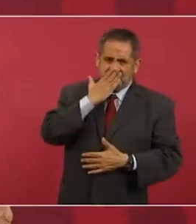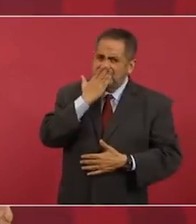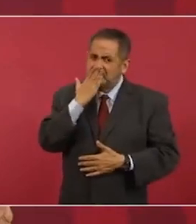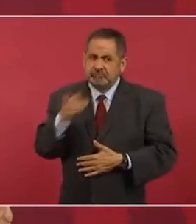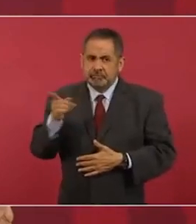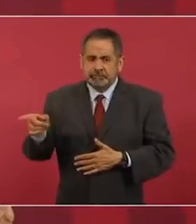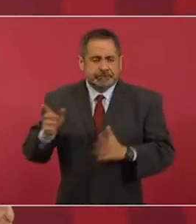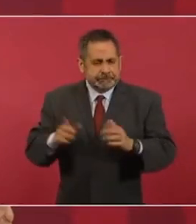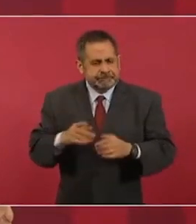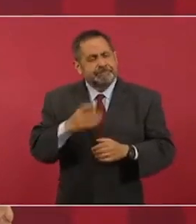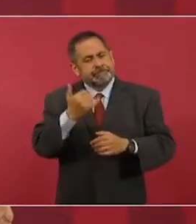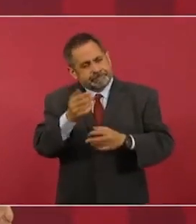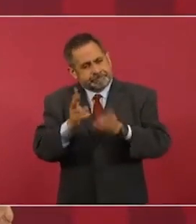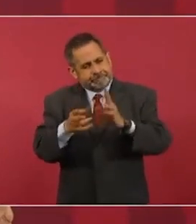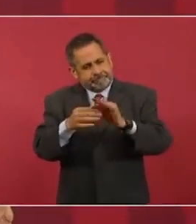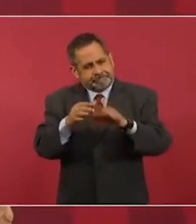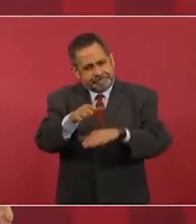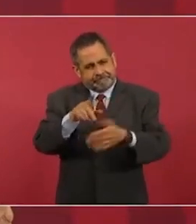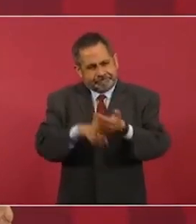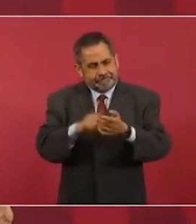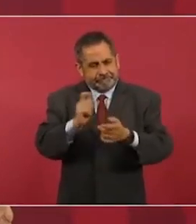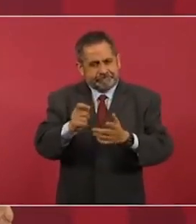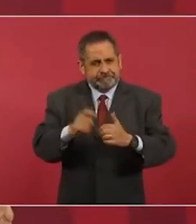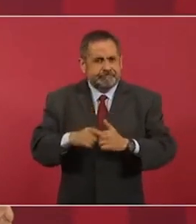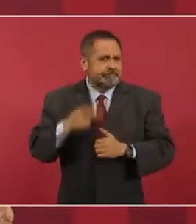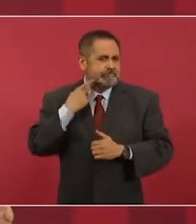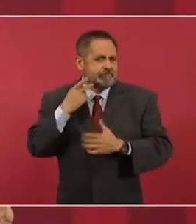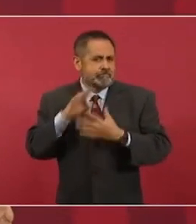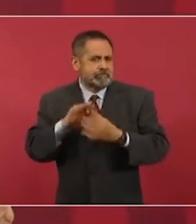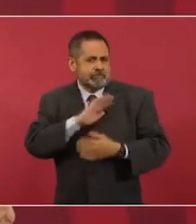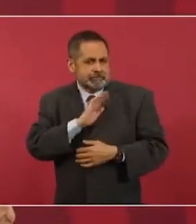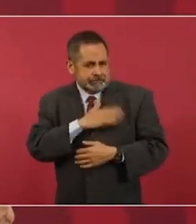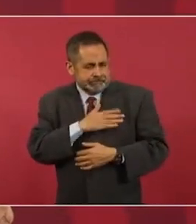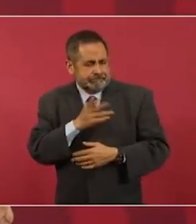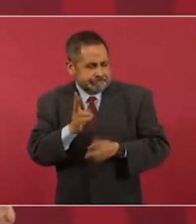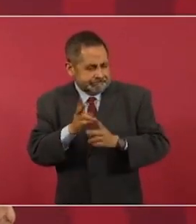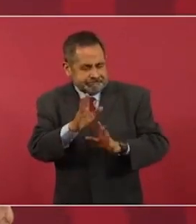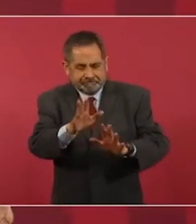Y ya que andamos hablando de política en España,